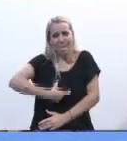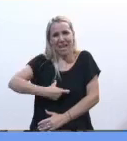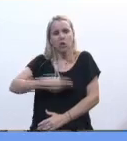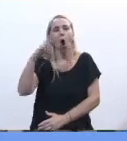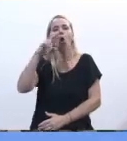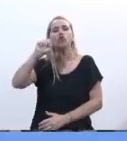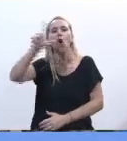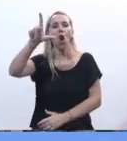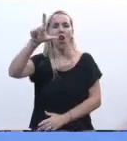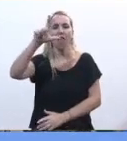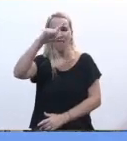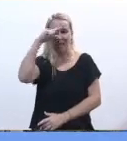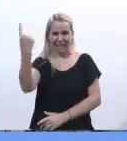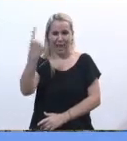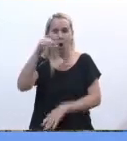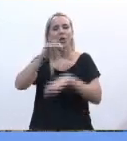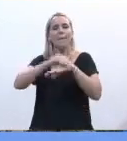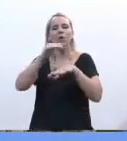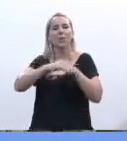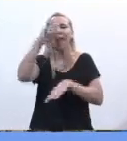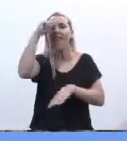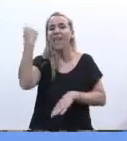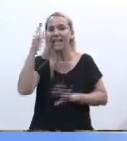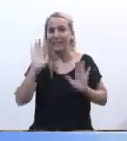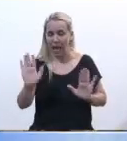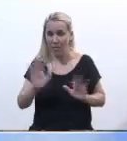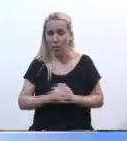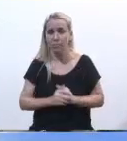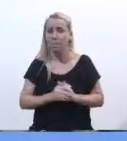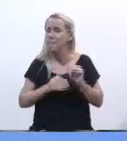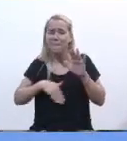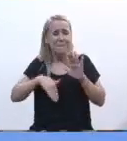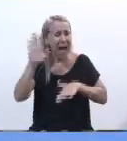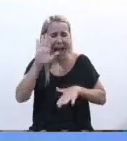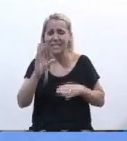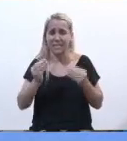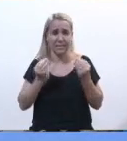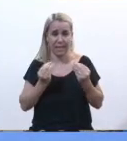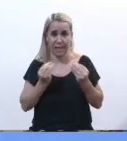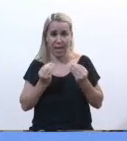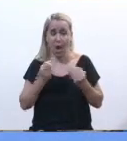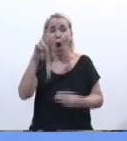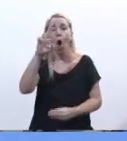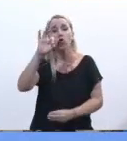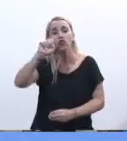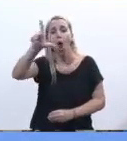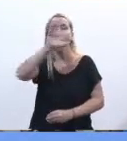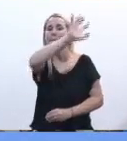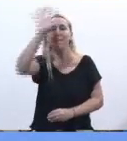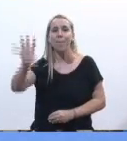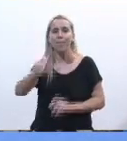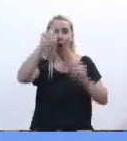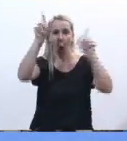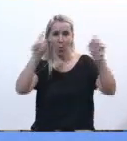del Estado, y las responsabilidades del Estado, y por sobre todas las cosas, el rol de las provincias.